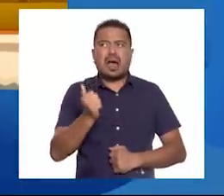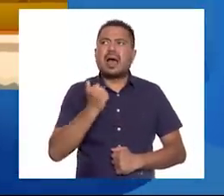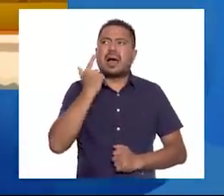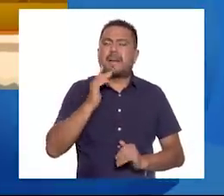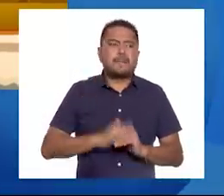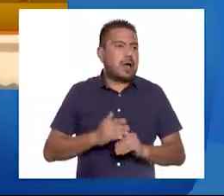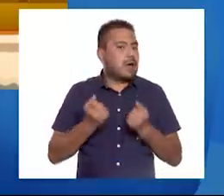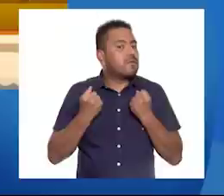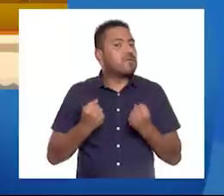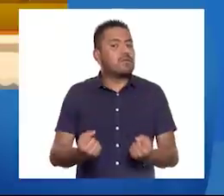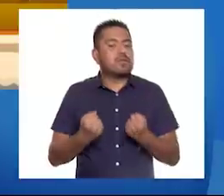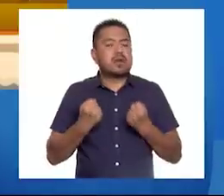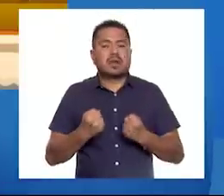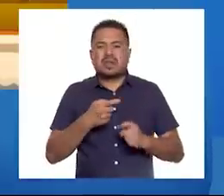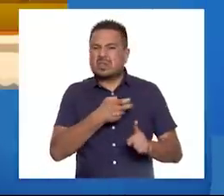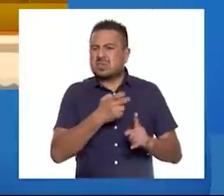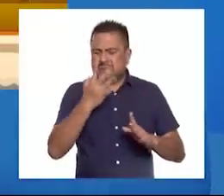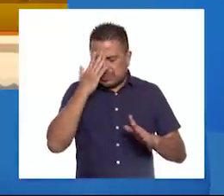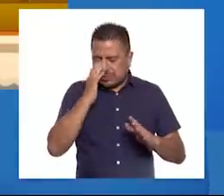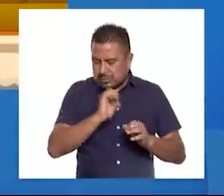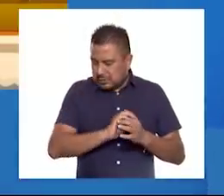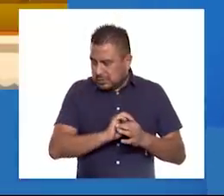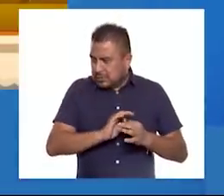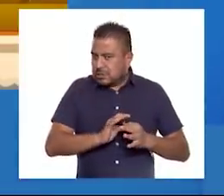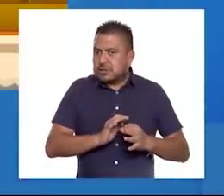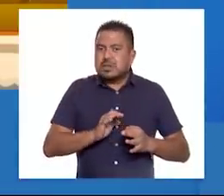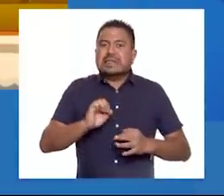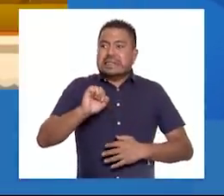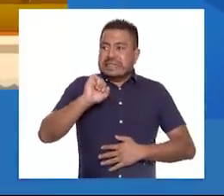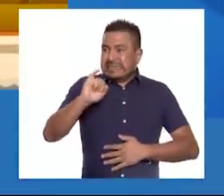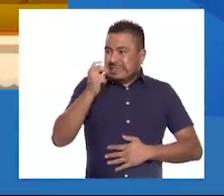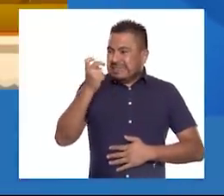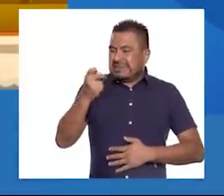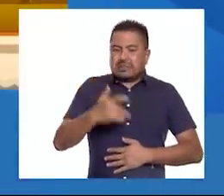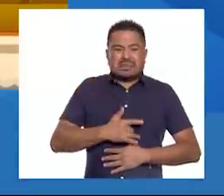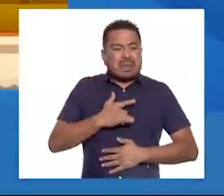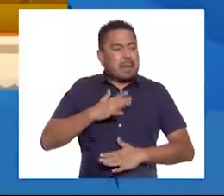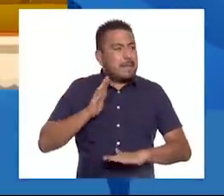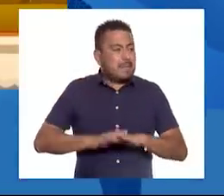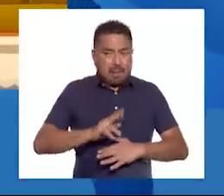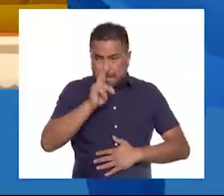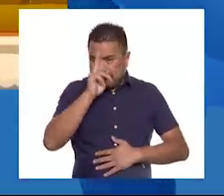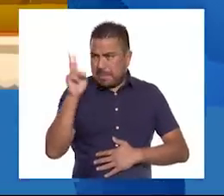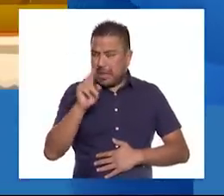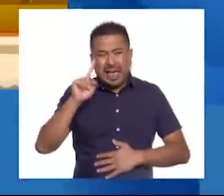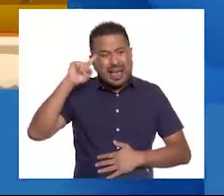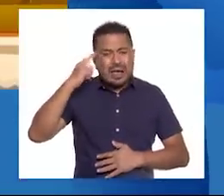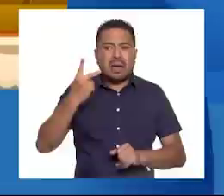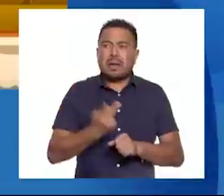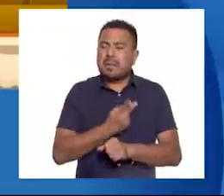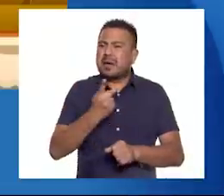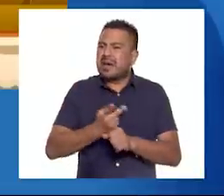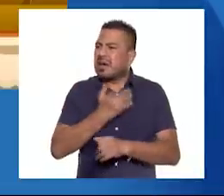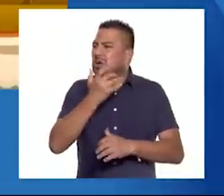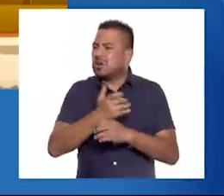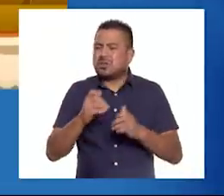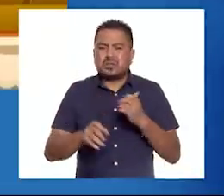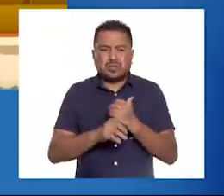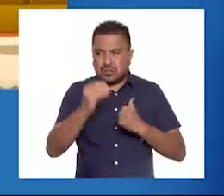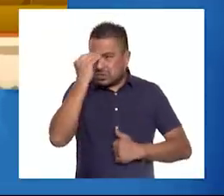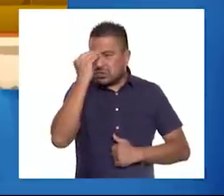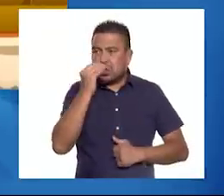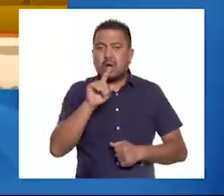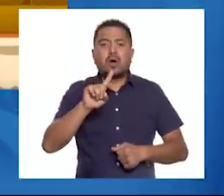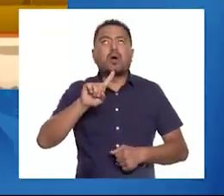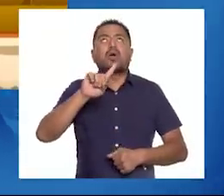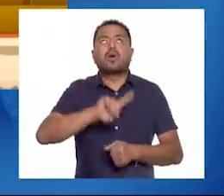más intenso. Estás furiosa. ¡Exacto! Estoy furiosa porque han pasado cosas horribles el